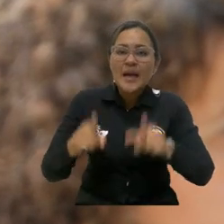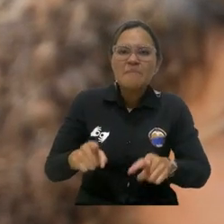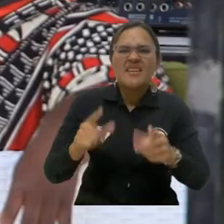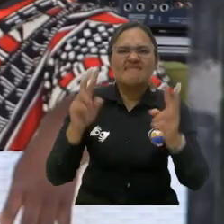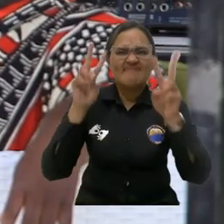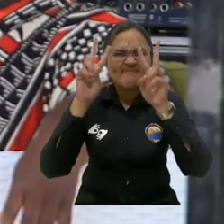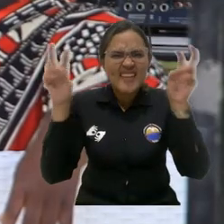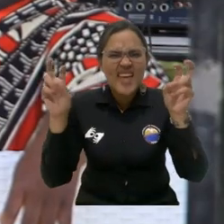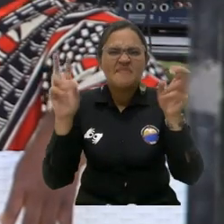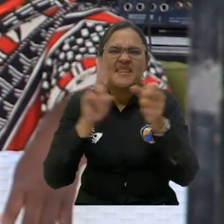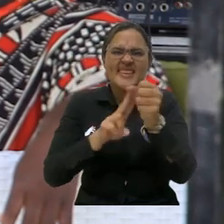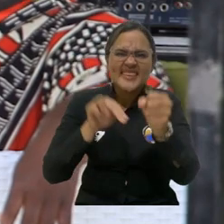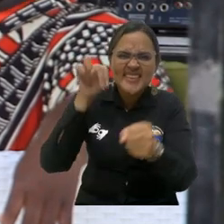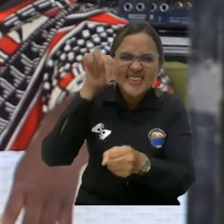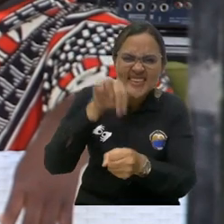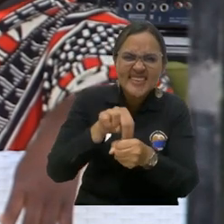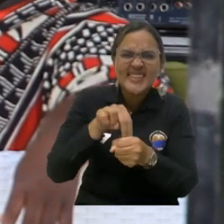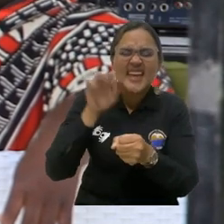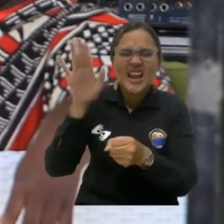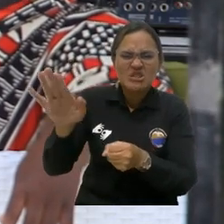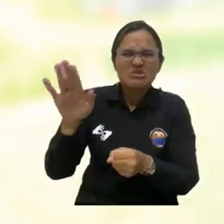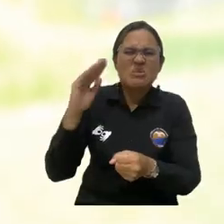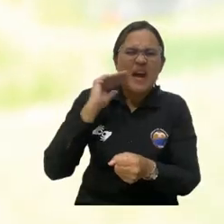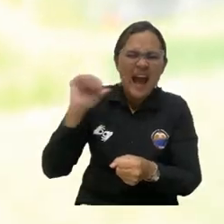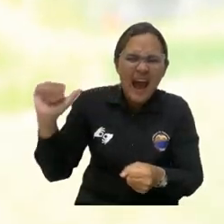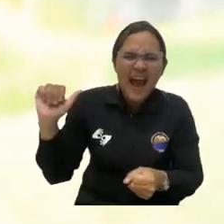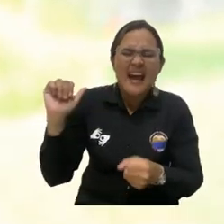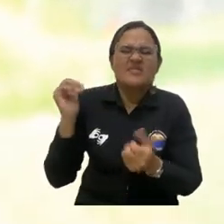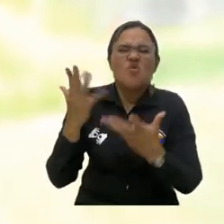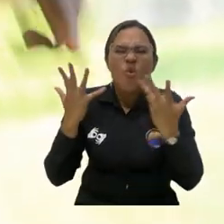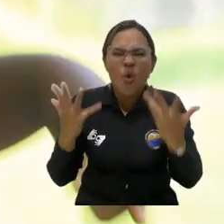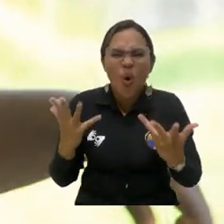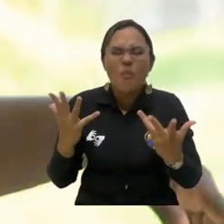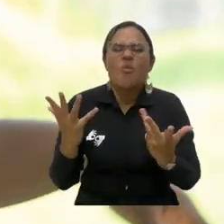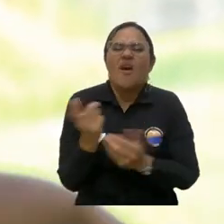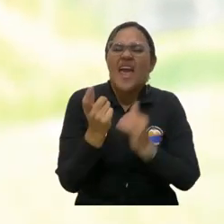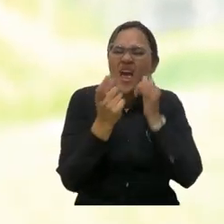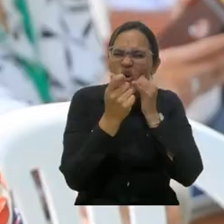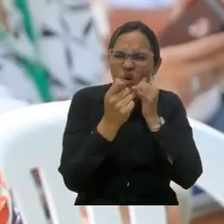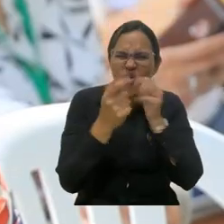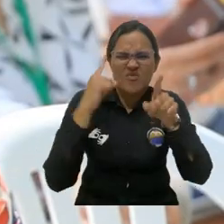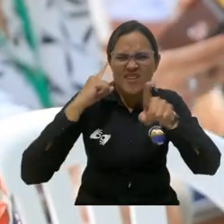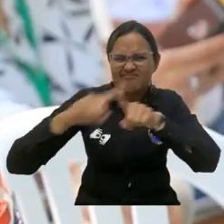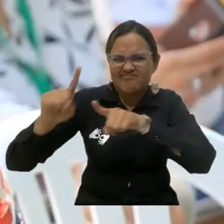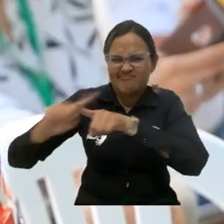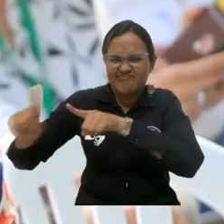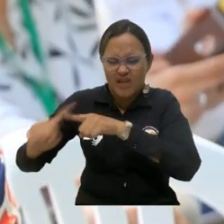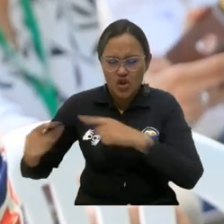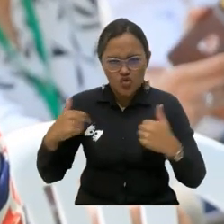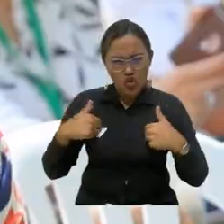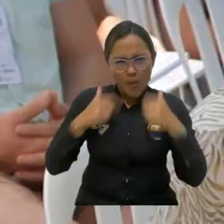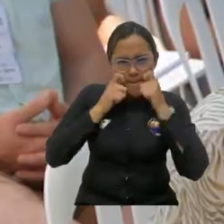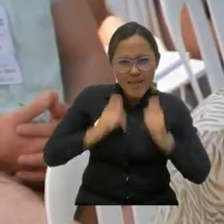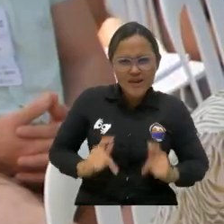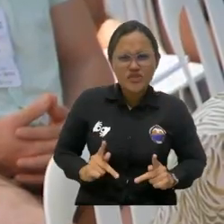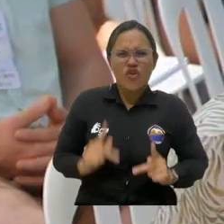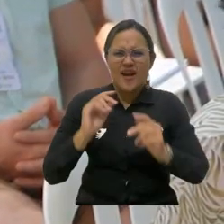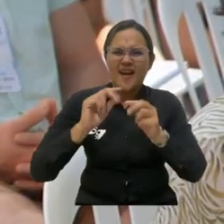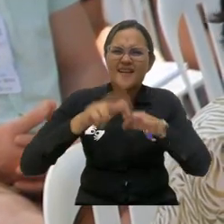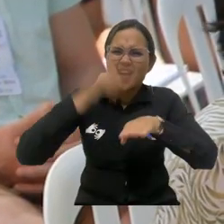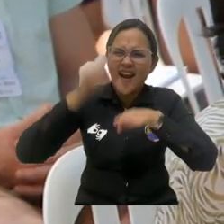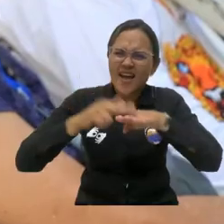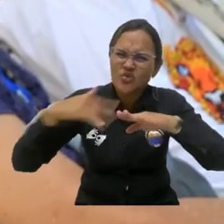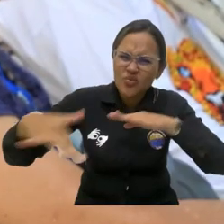patrimonio cultural e inmaterial de los pueblos indígenas de la Sierra Nevada de Santa Marta, economías diversas y para la vida, la relación entre el hombre y la